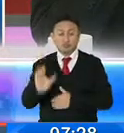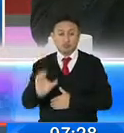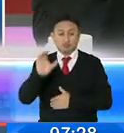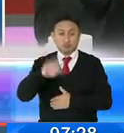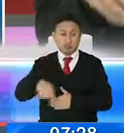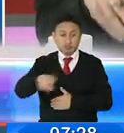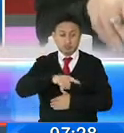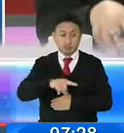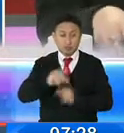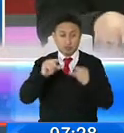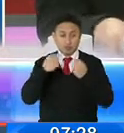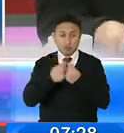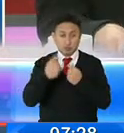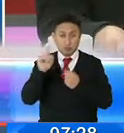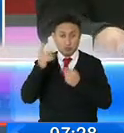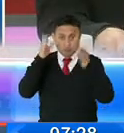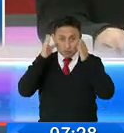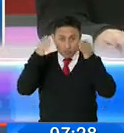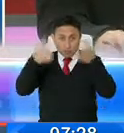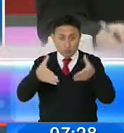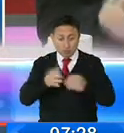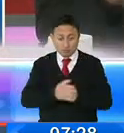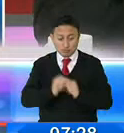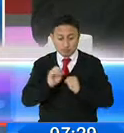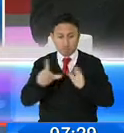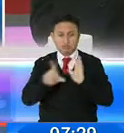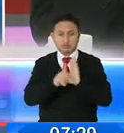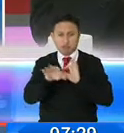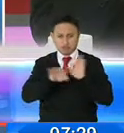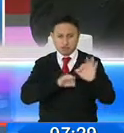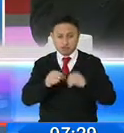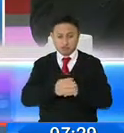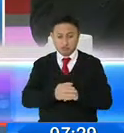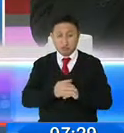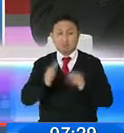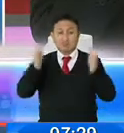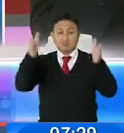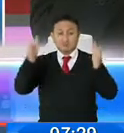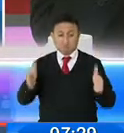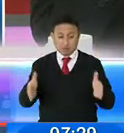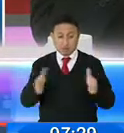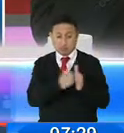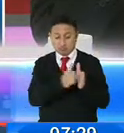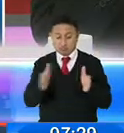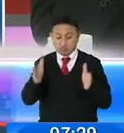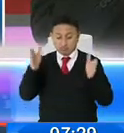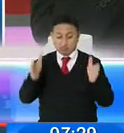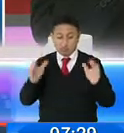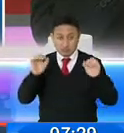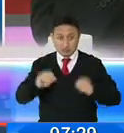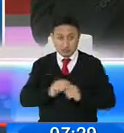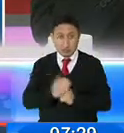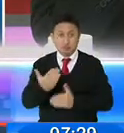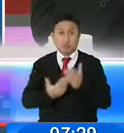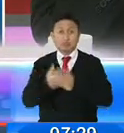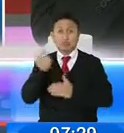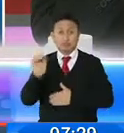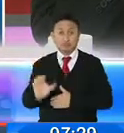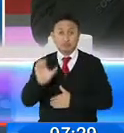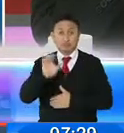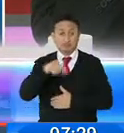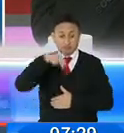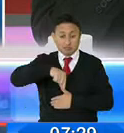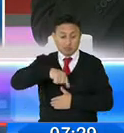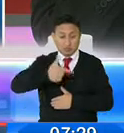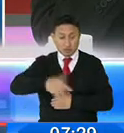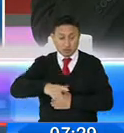sectores priorizados. Y establecí asimismo la ley que, una vez finalizado el plazo para realizar esa nueva inversión y acogerme a las